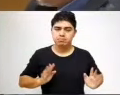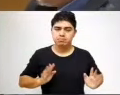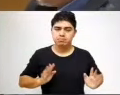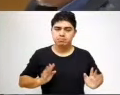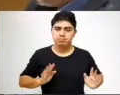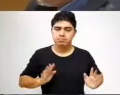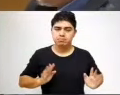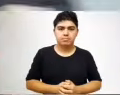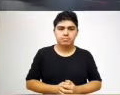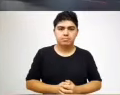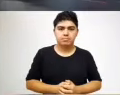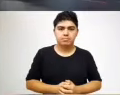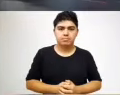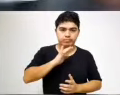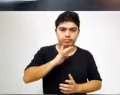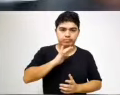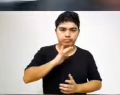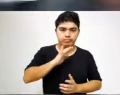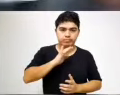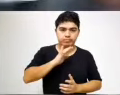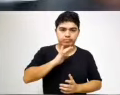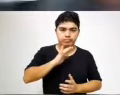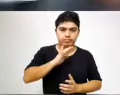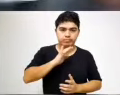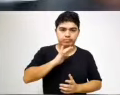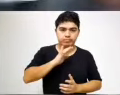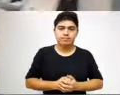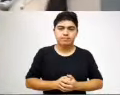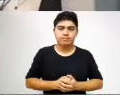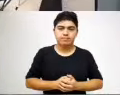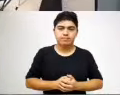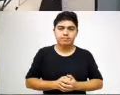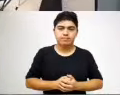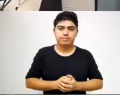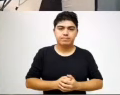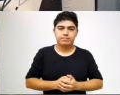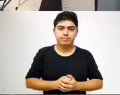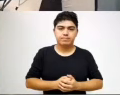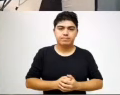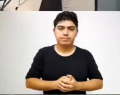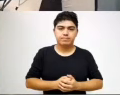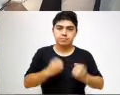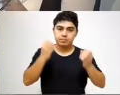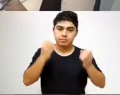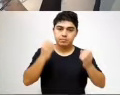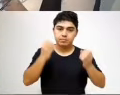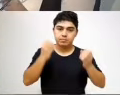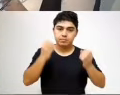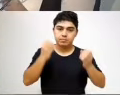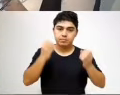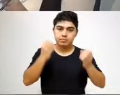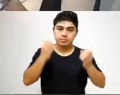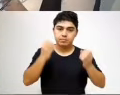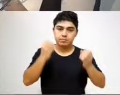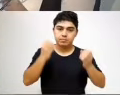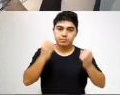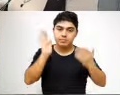Continuamos. Sí, tiene la palabra. Buenos días. Quería